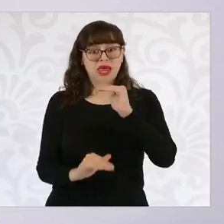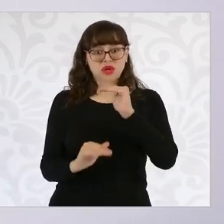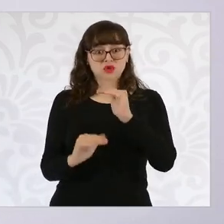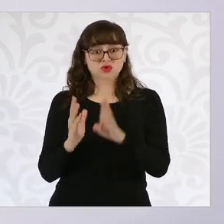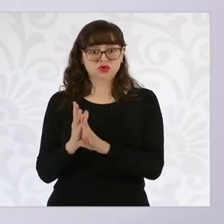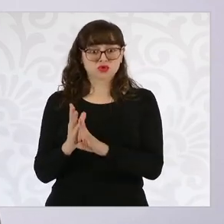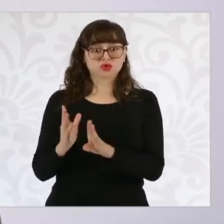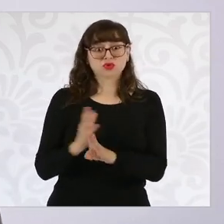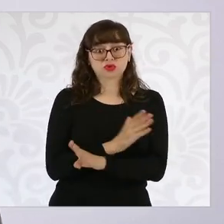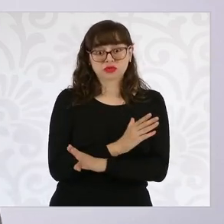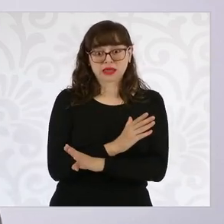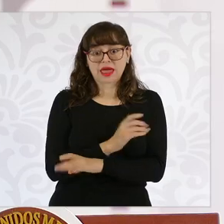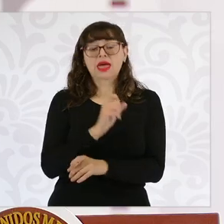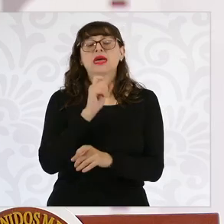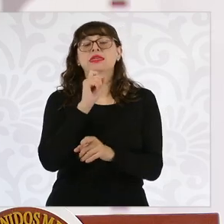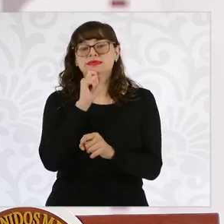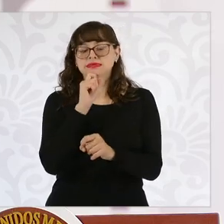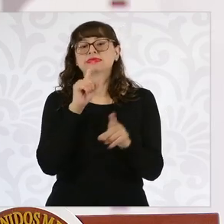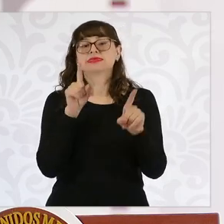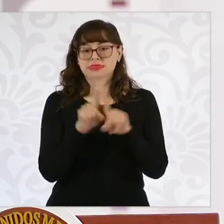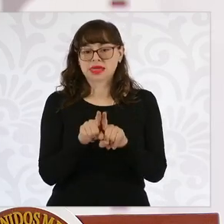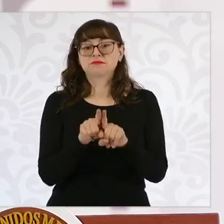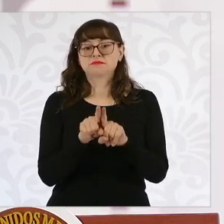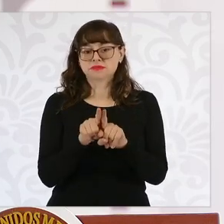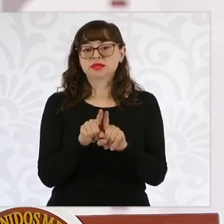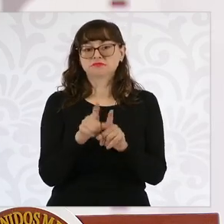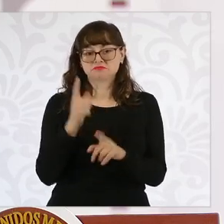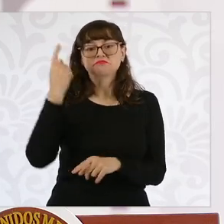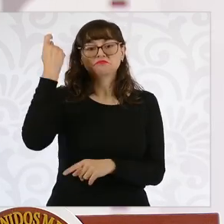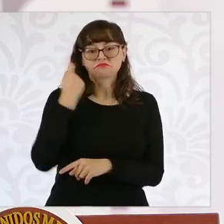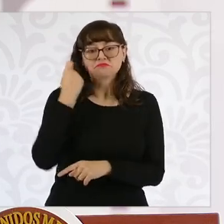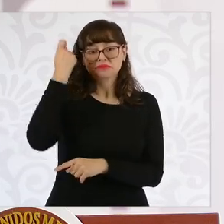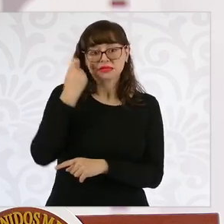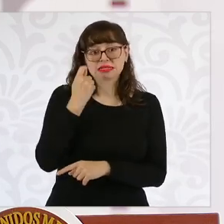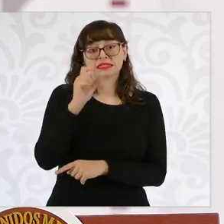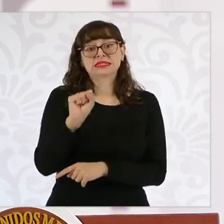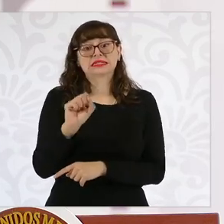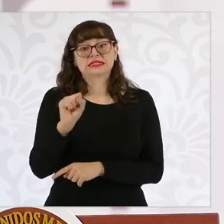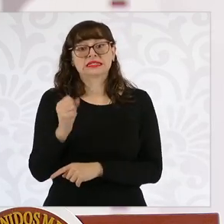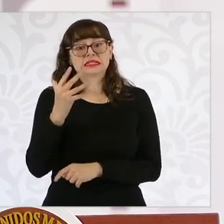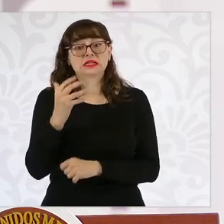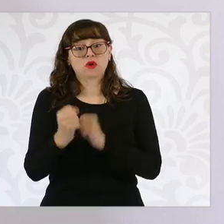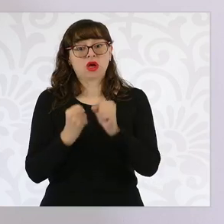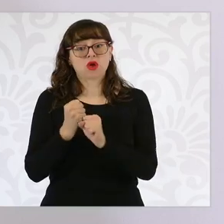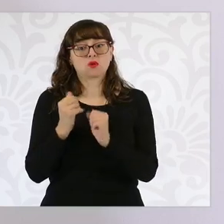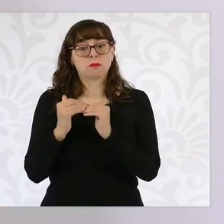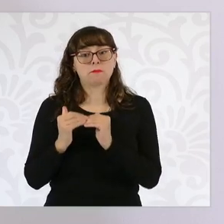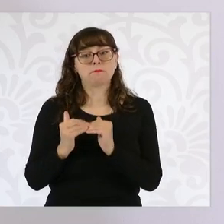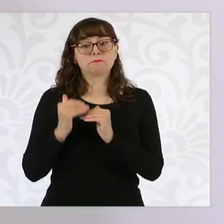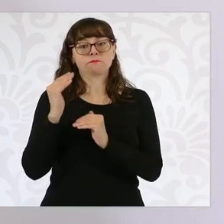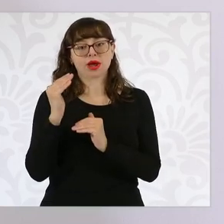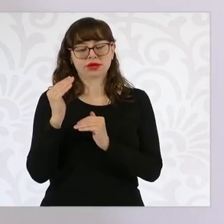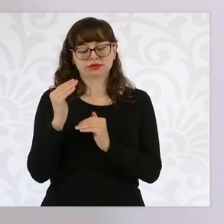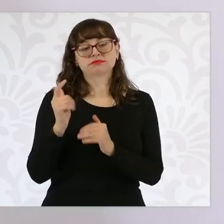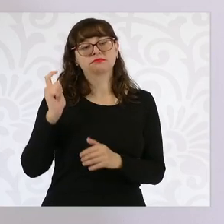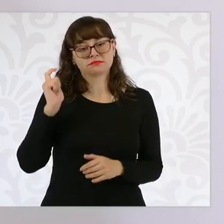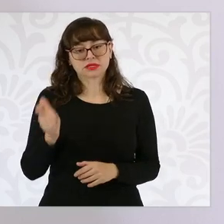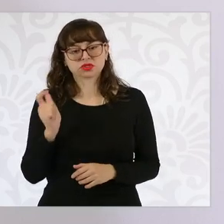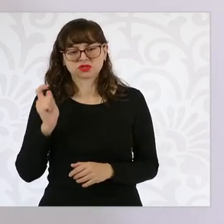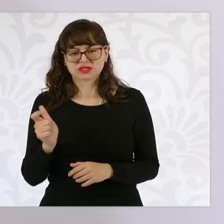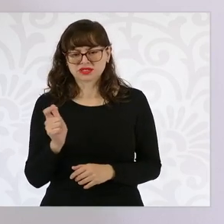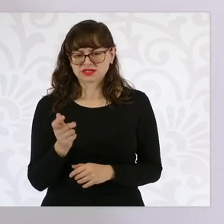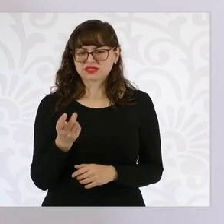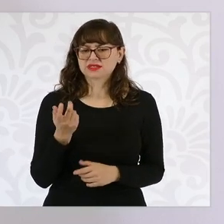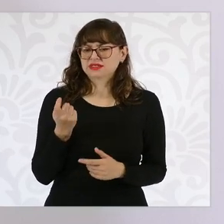esta pensión y las personas mayores de 65 años recibirán la pensión de adulto mayor, es